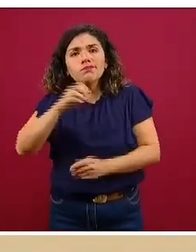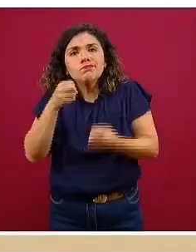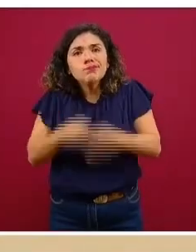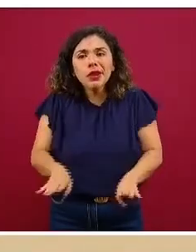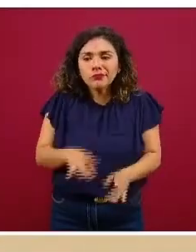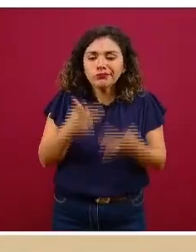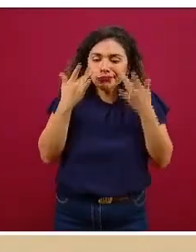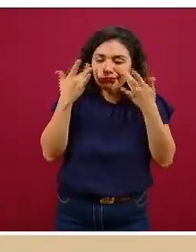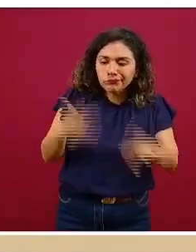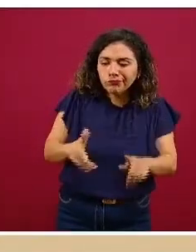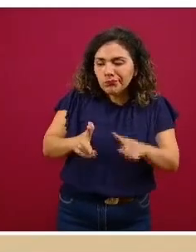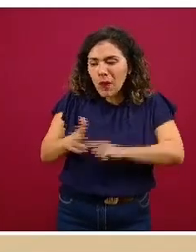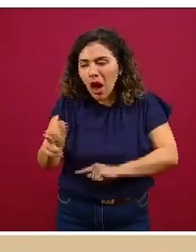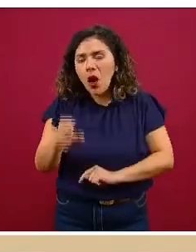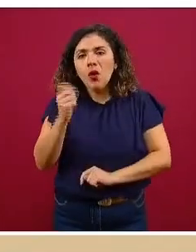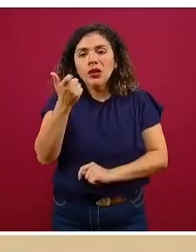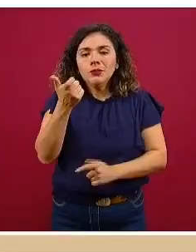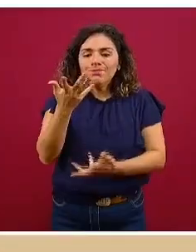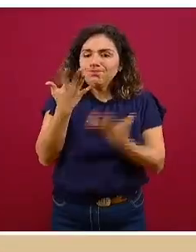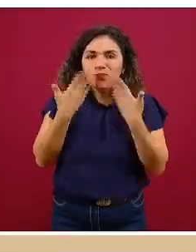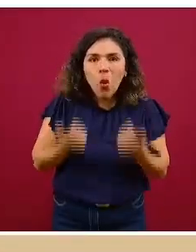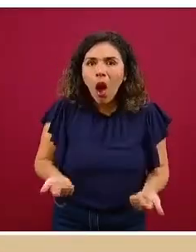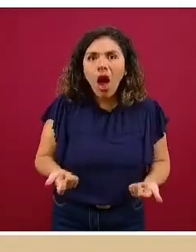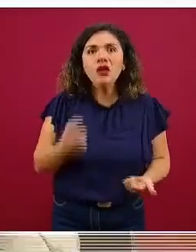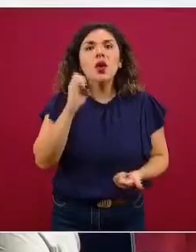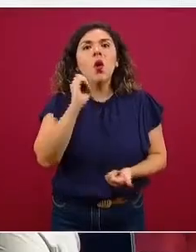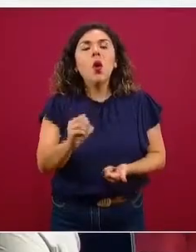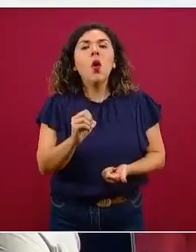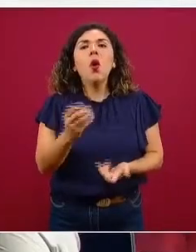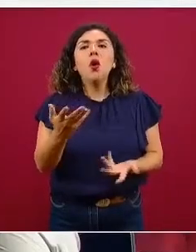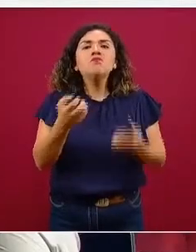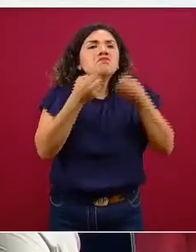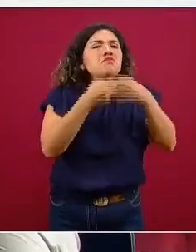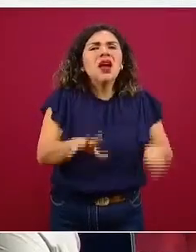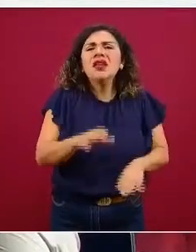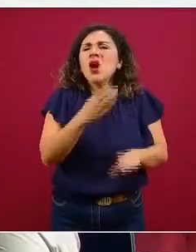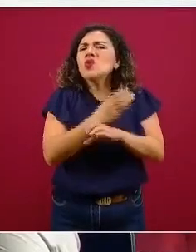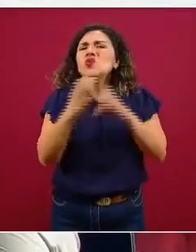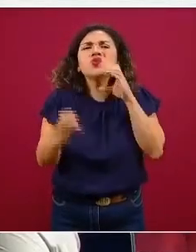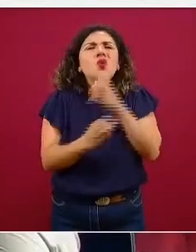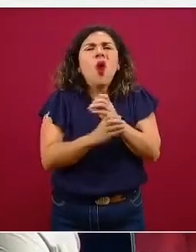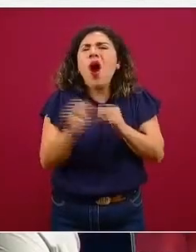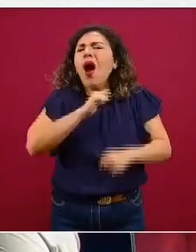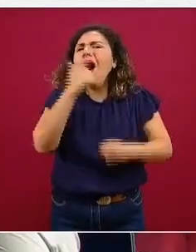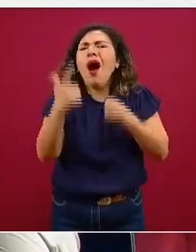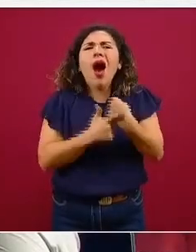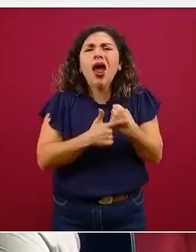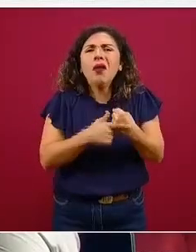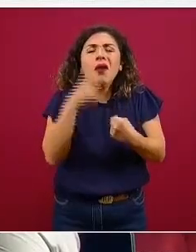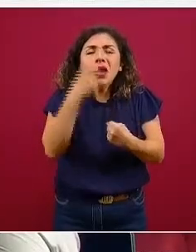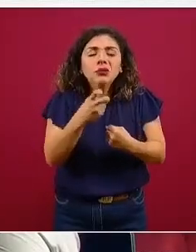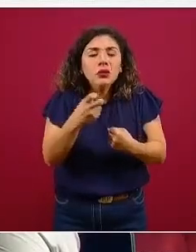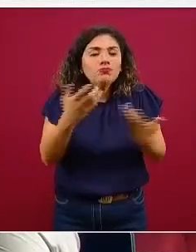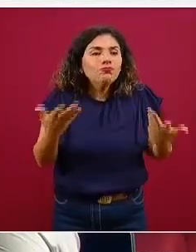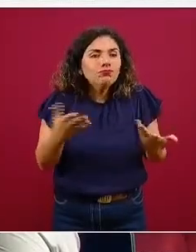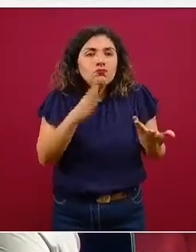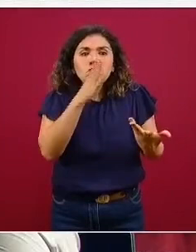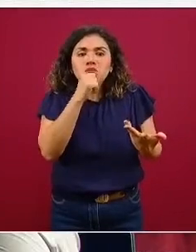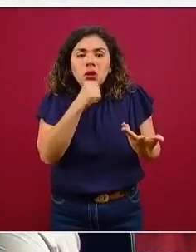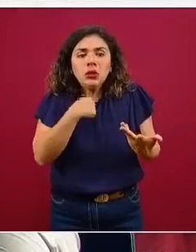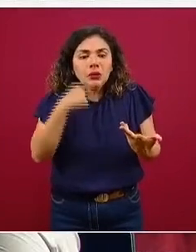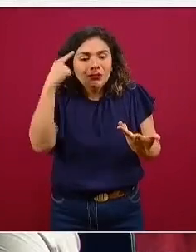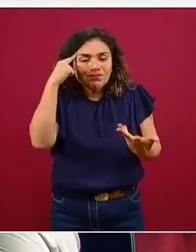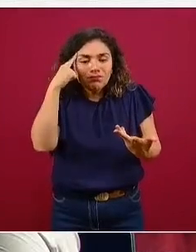pérdida financiera o a la pérdida de algún otro evento que no se pudo vivir al máximo